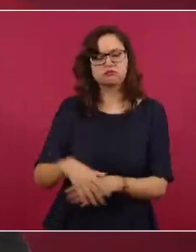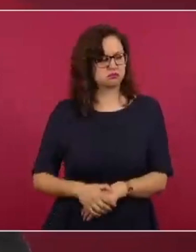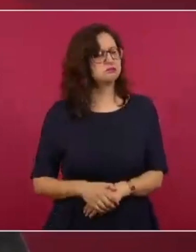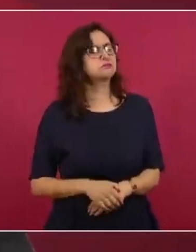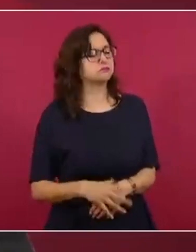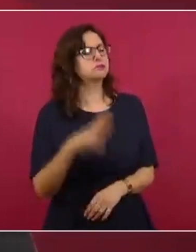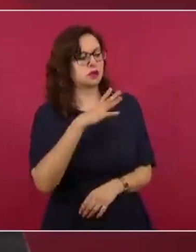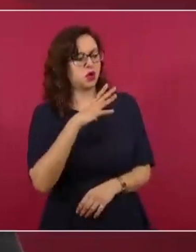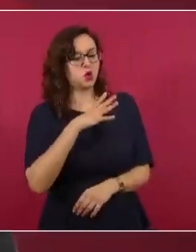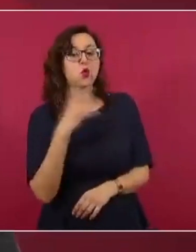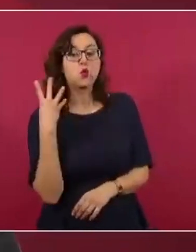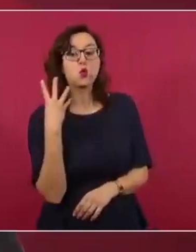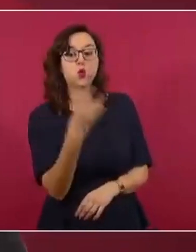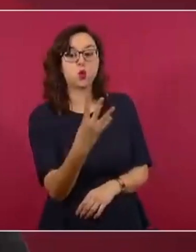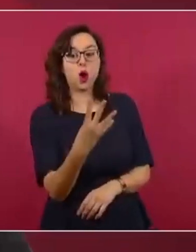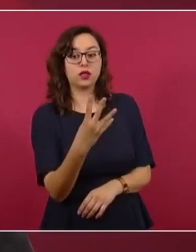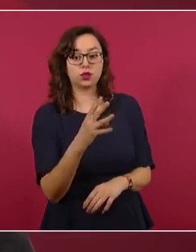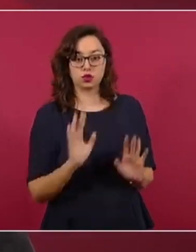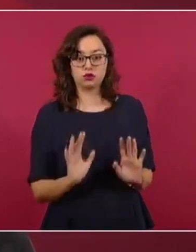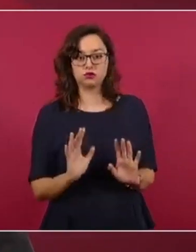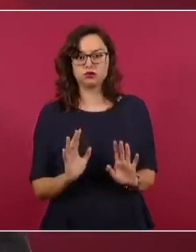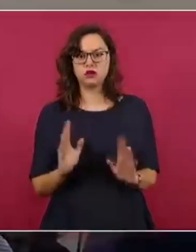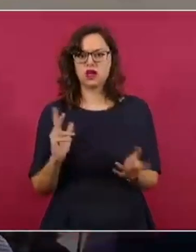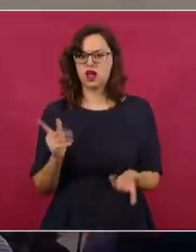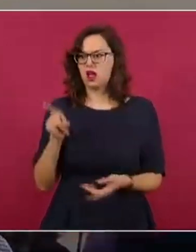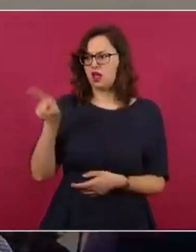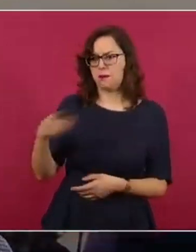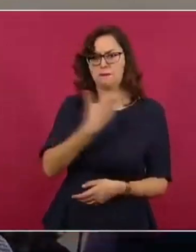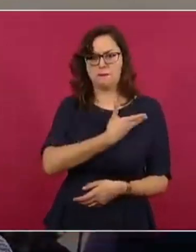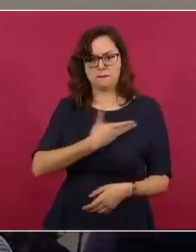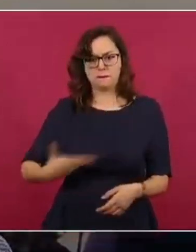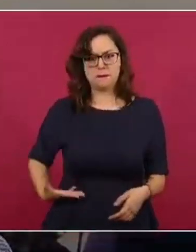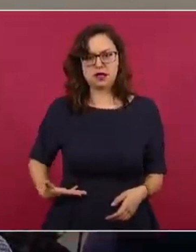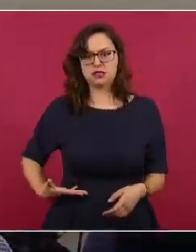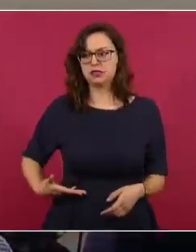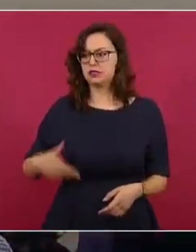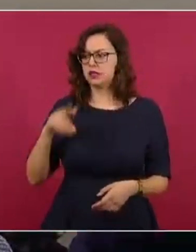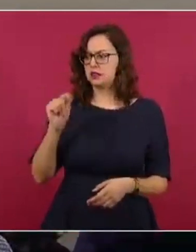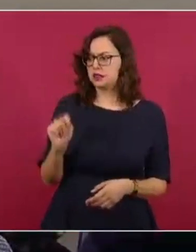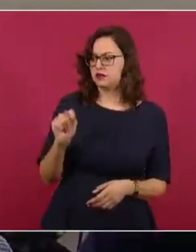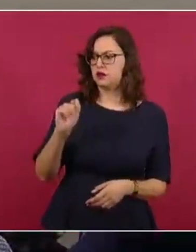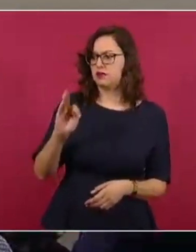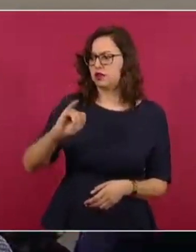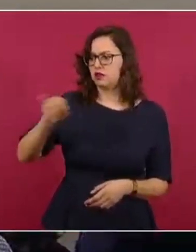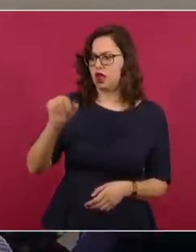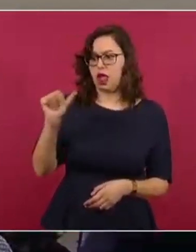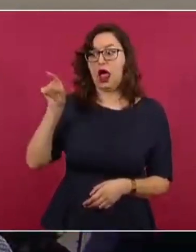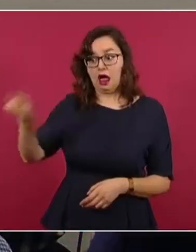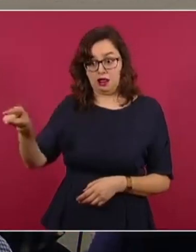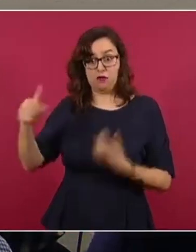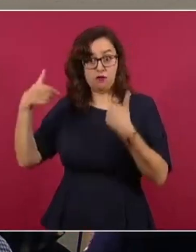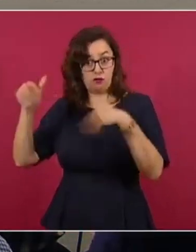presentada, como dolosamente se señaló, por el presidente actual del Tribunal Federal de Justicia